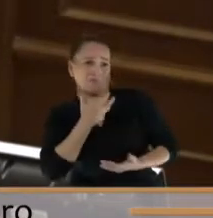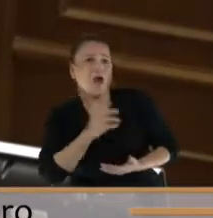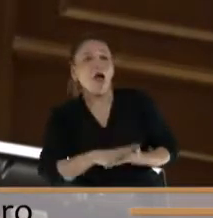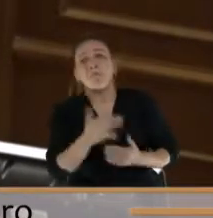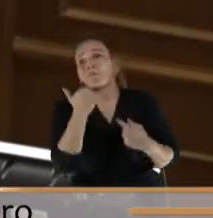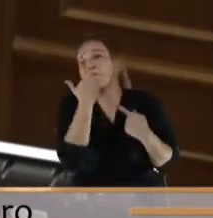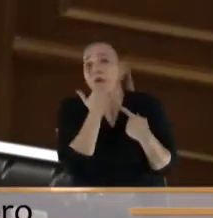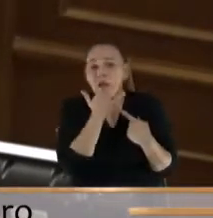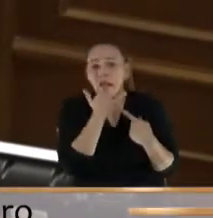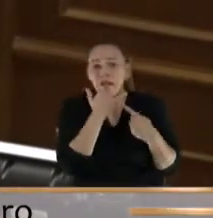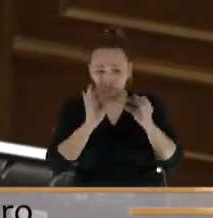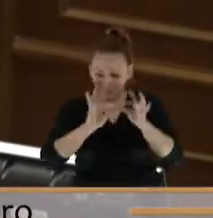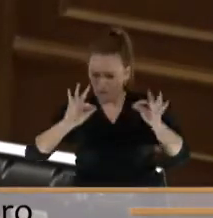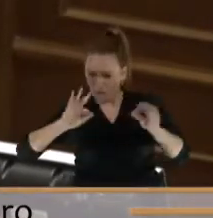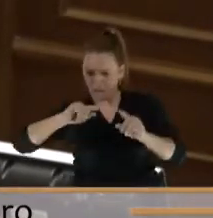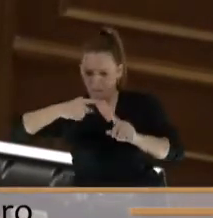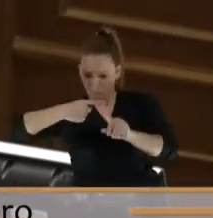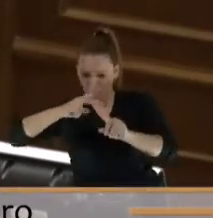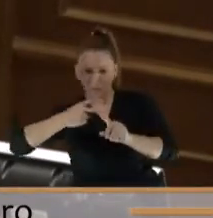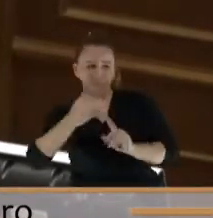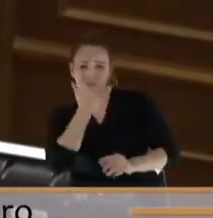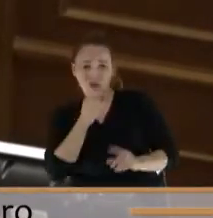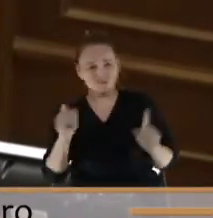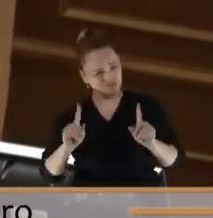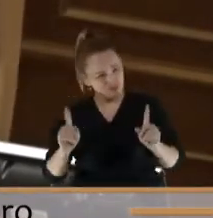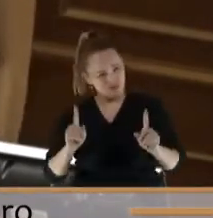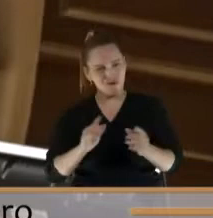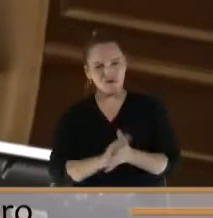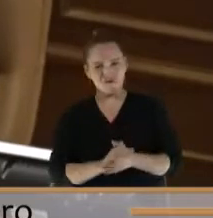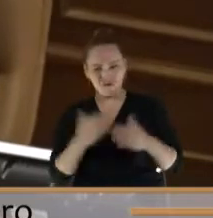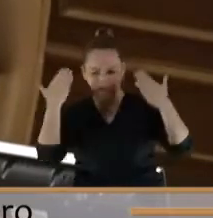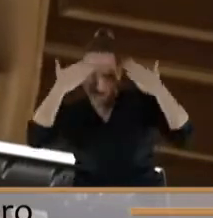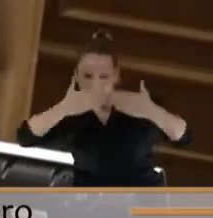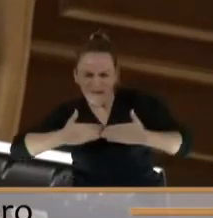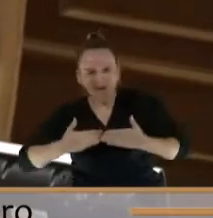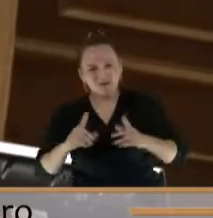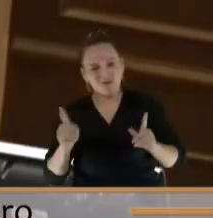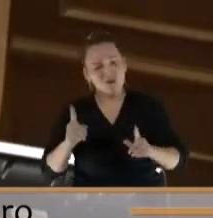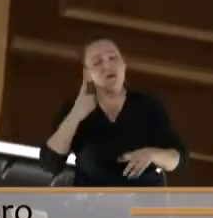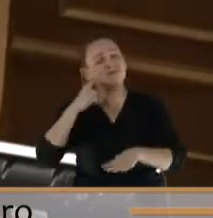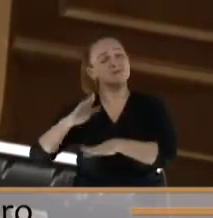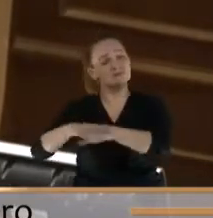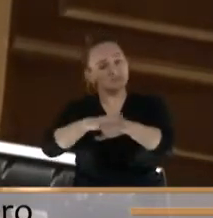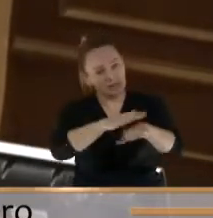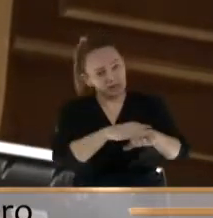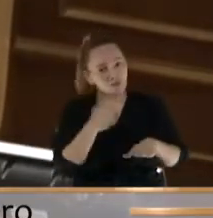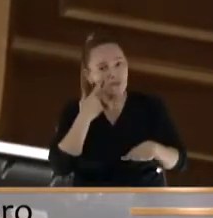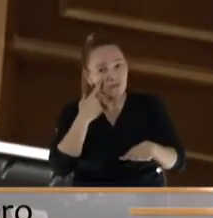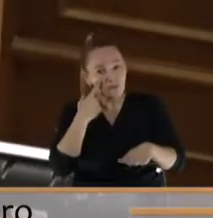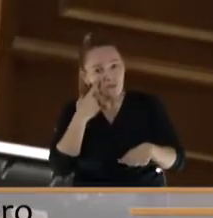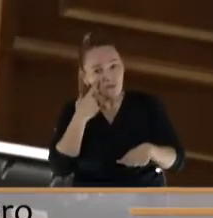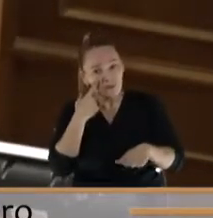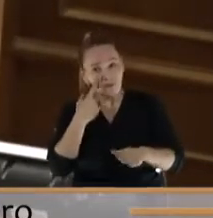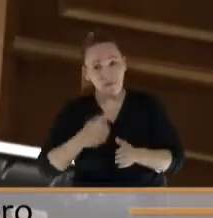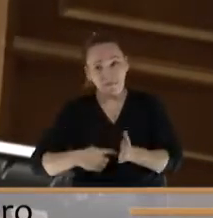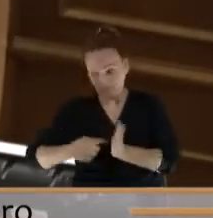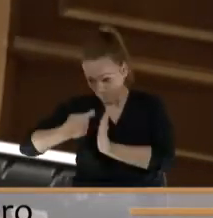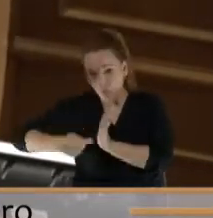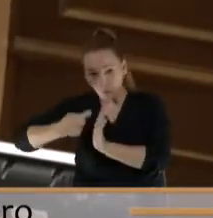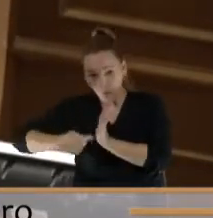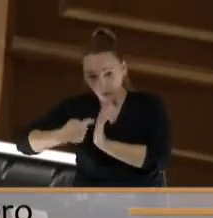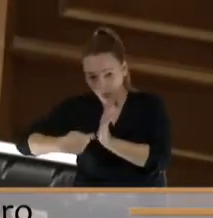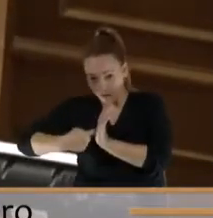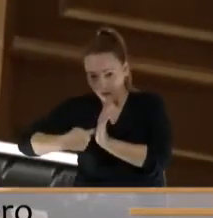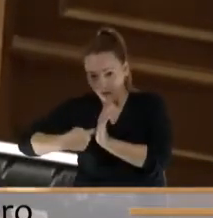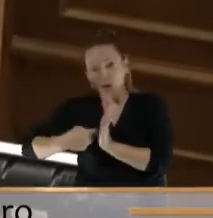un error esto de error no tiene nada doctor Lozada acompáñame si esta cosa la modifican vamos